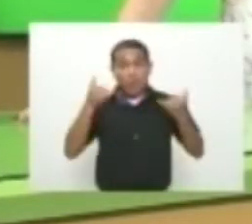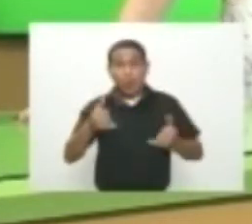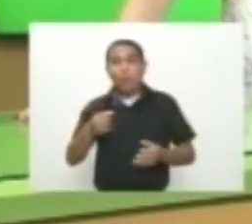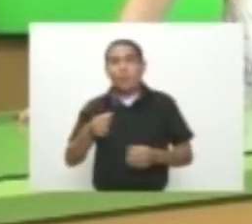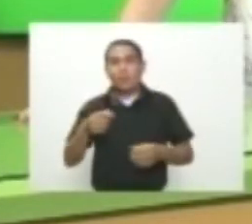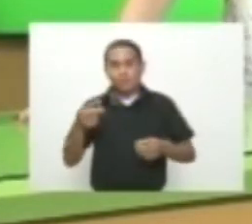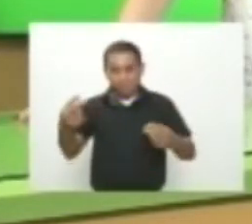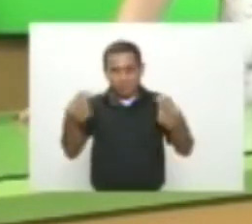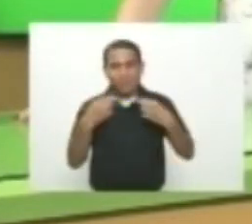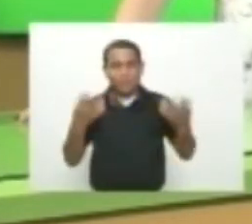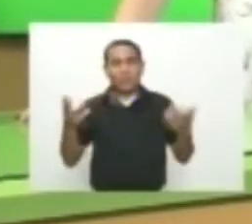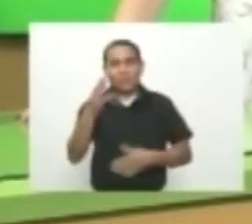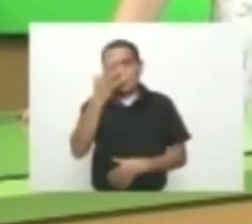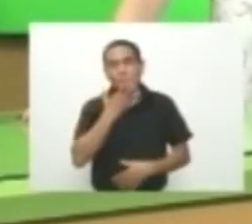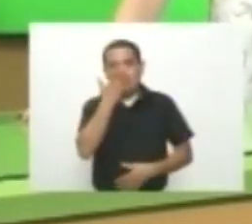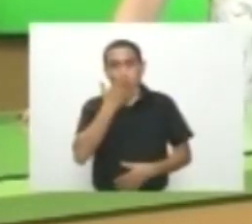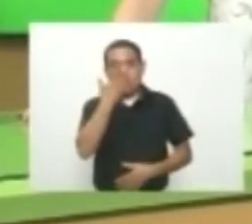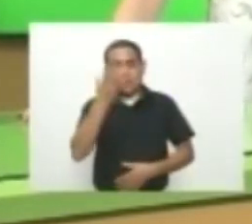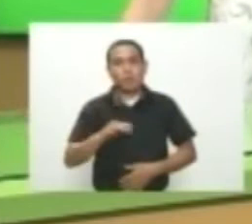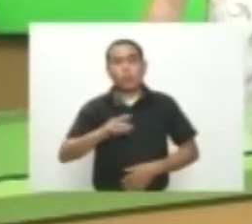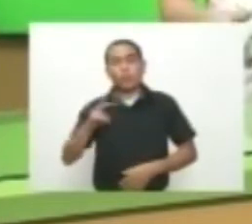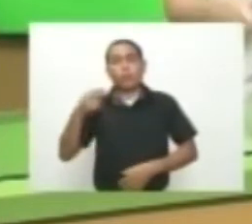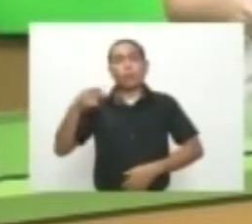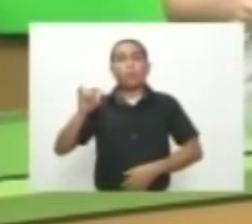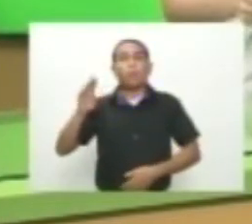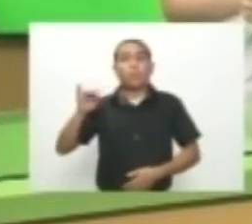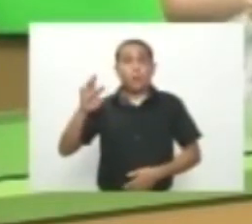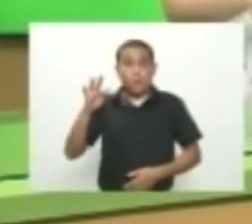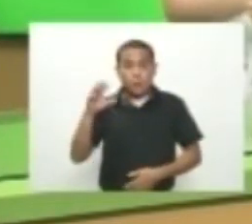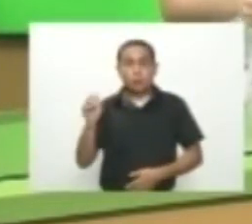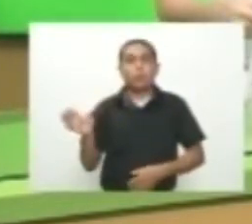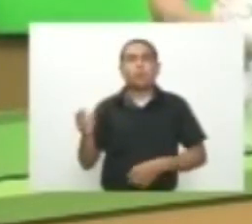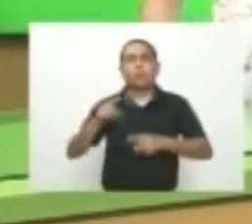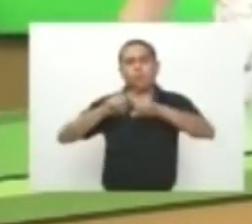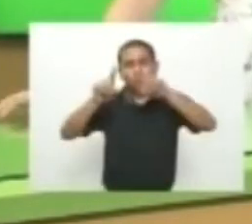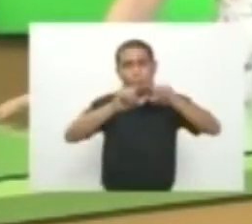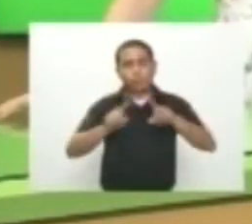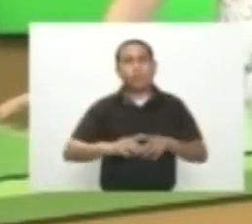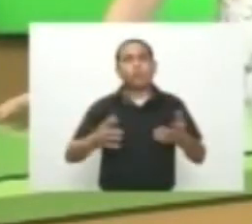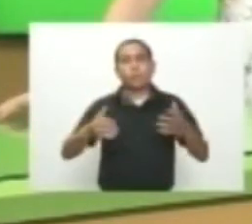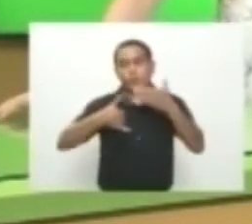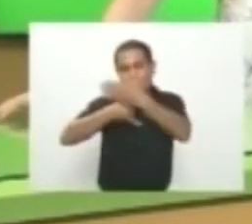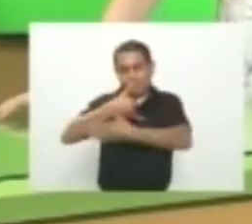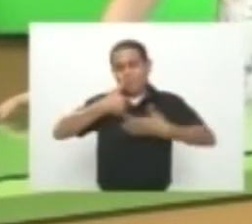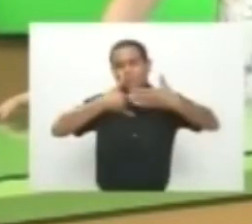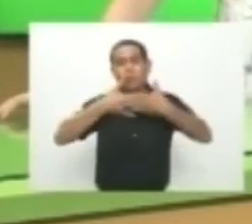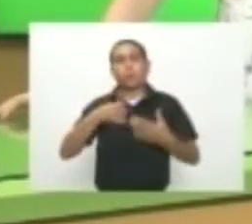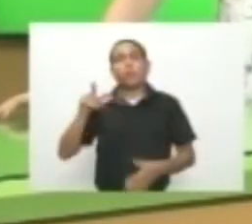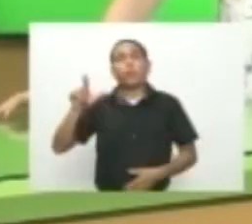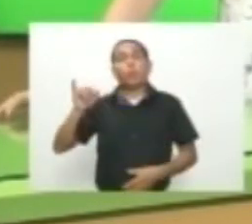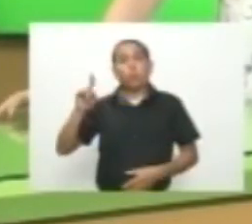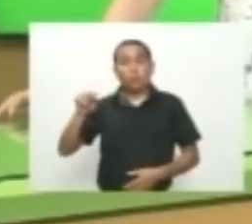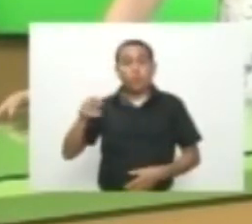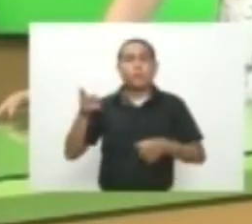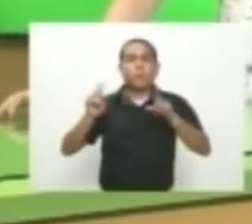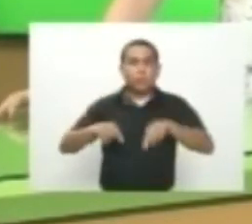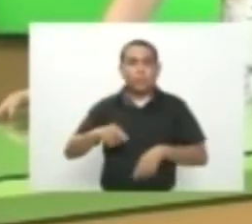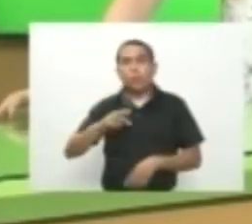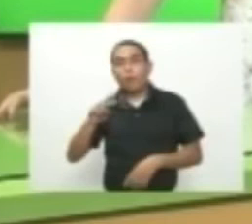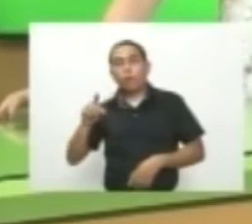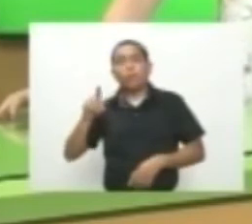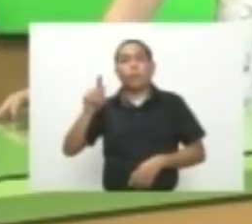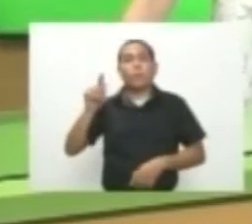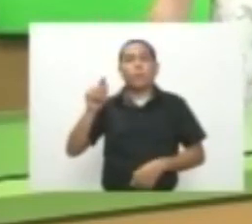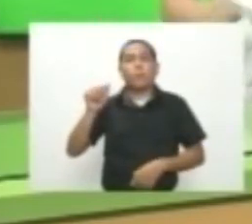está allí conectada En nuestro Facebook Ellos son Humberto Beltrán Álvaro Huelpas Desde Sipaquirá Luis Hernández También está Francisco Mesa Desde